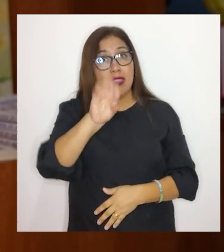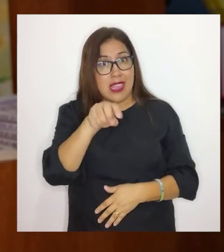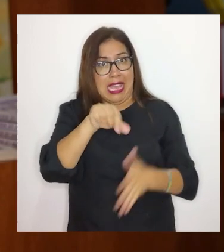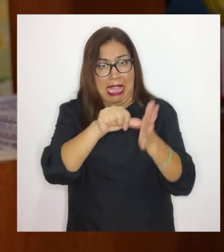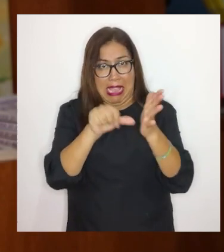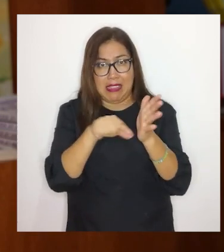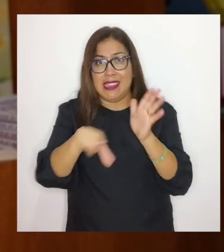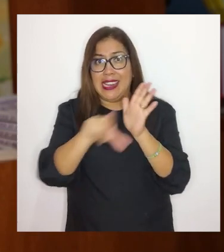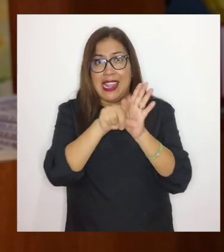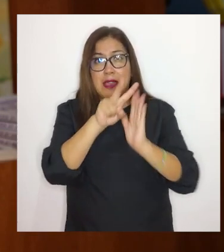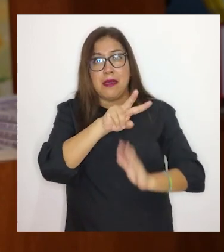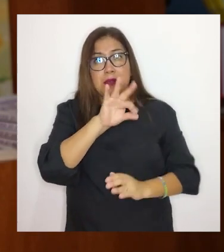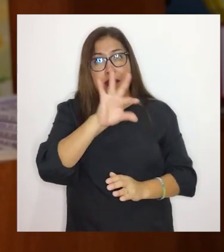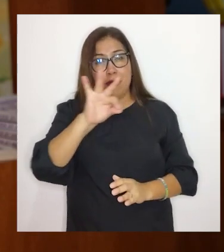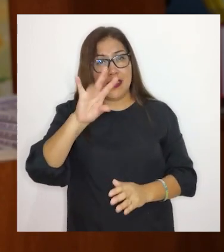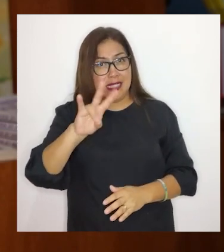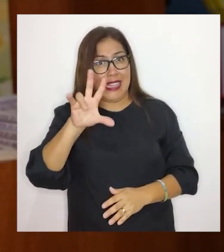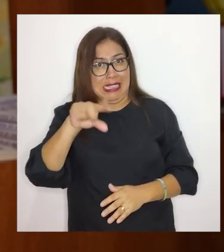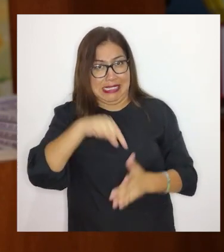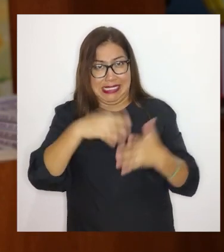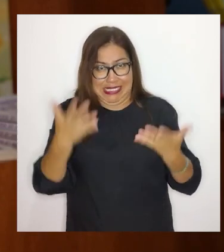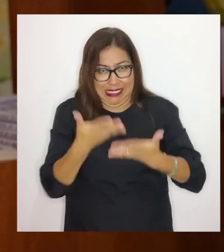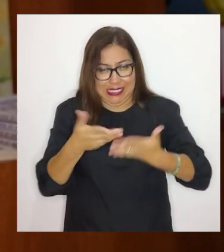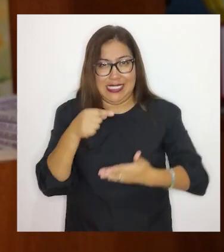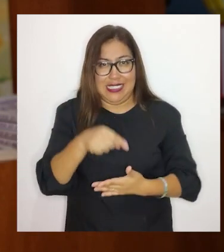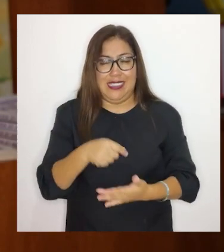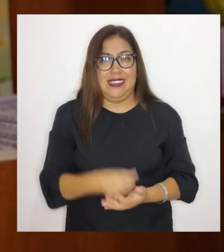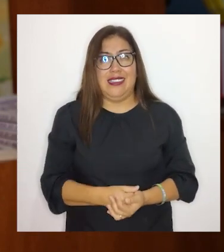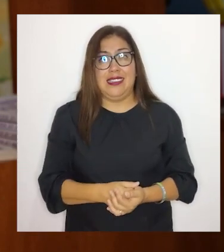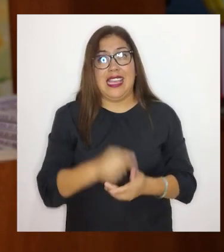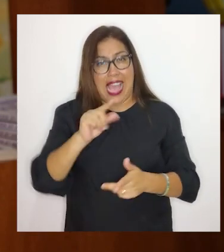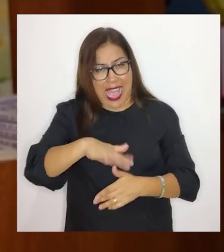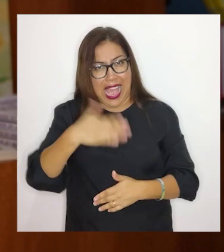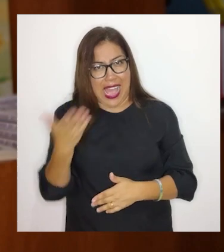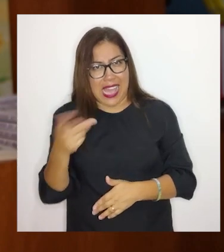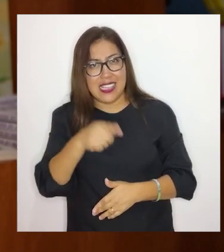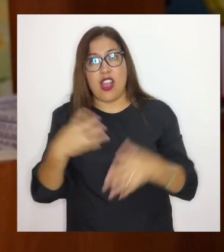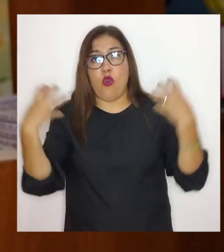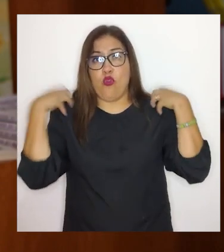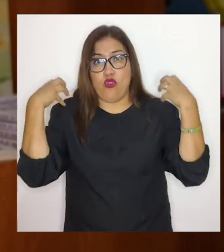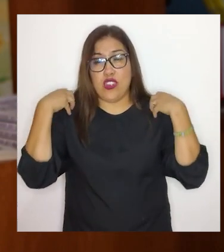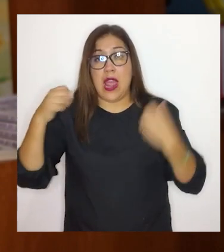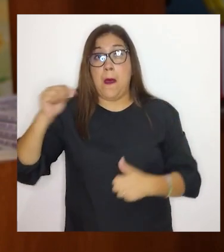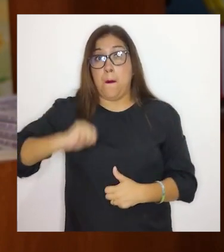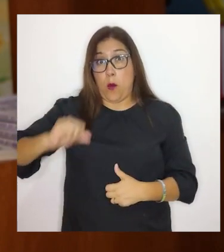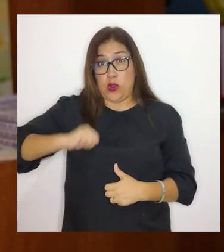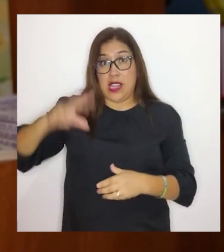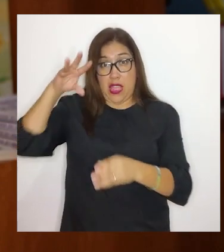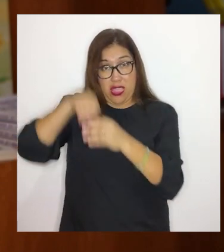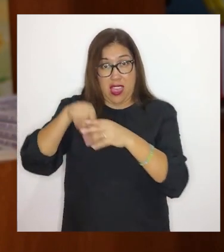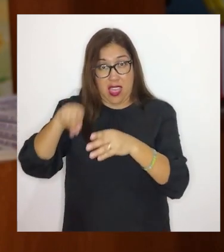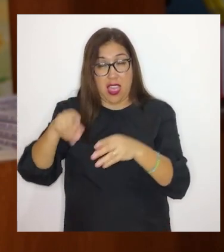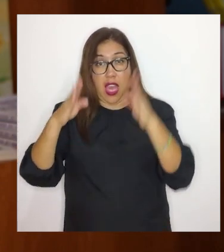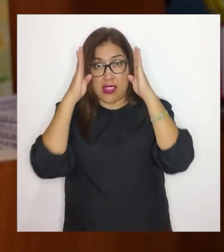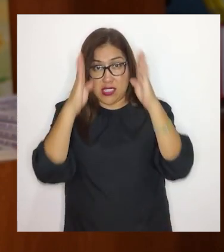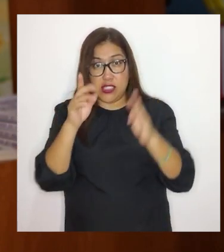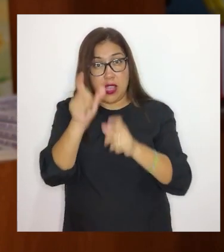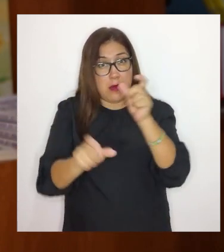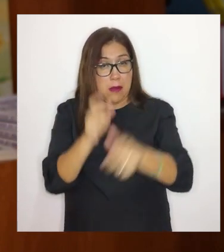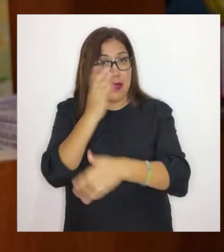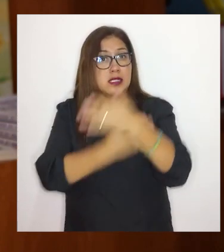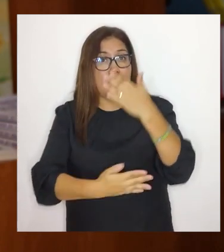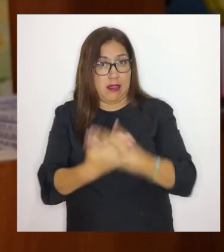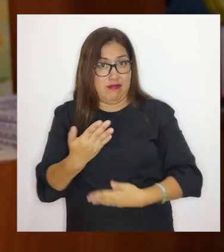70 de la ley 29973, la existencia de la oficina municipal de atención a la